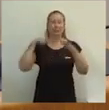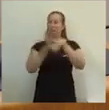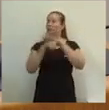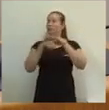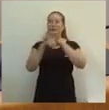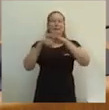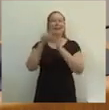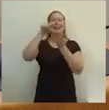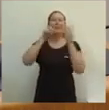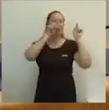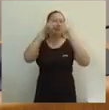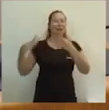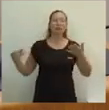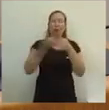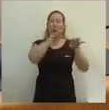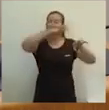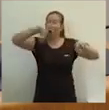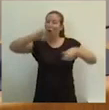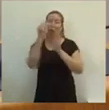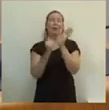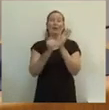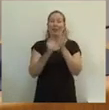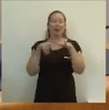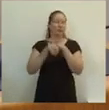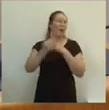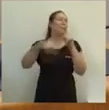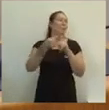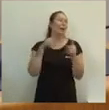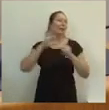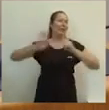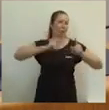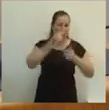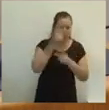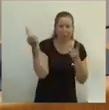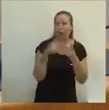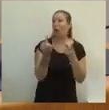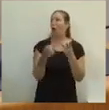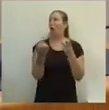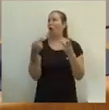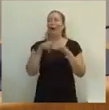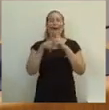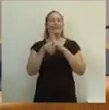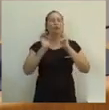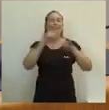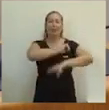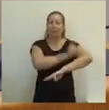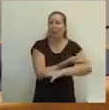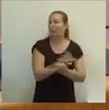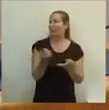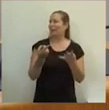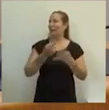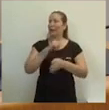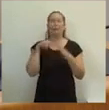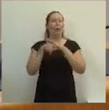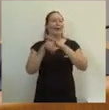los centros educativos valencianos, todos los teatros públicos, toda la gestión deportiva, toda